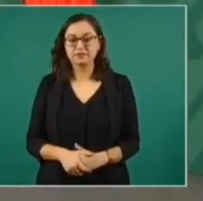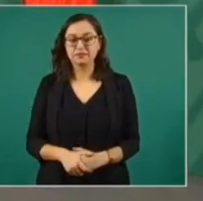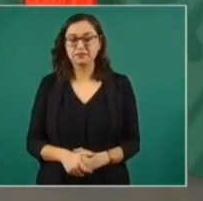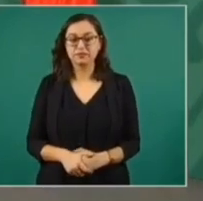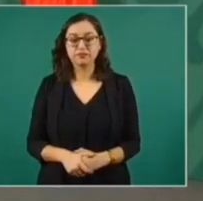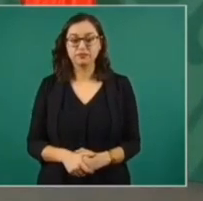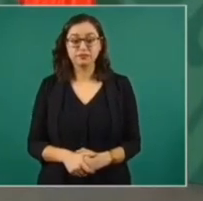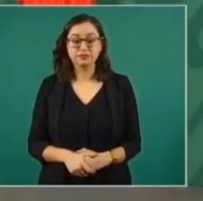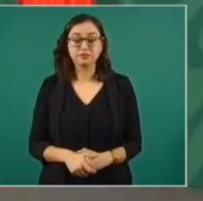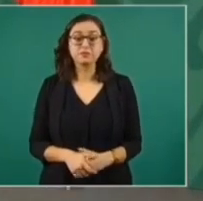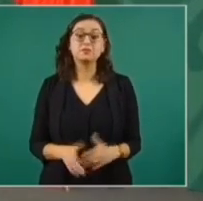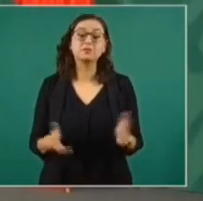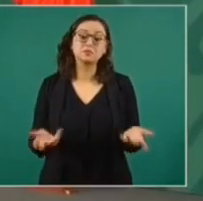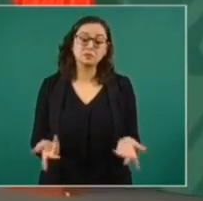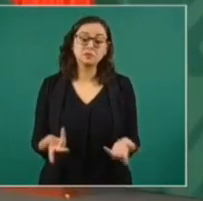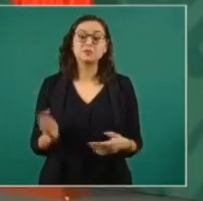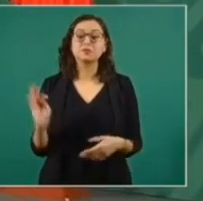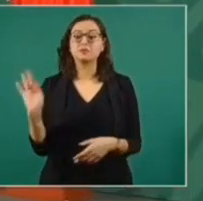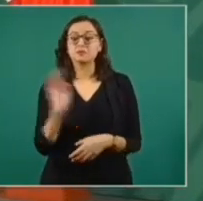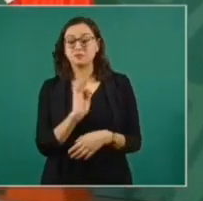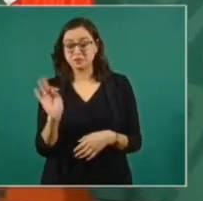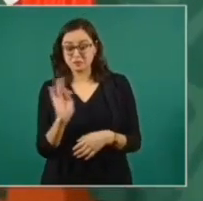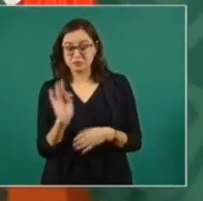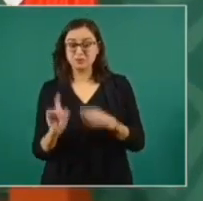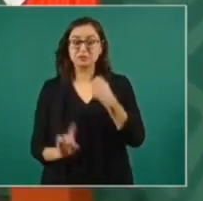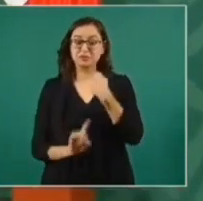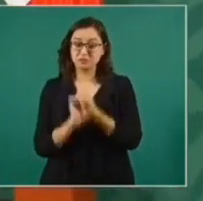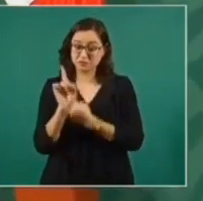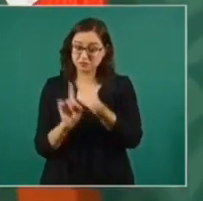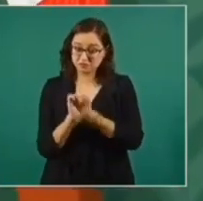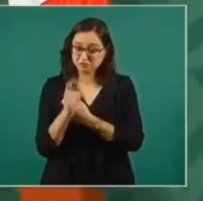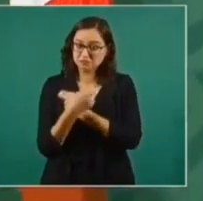Sí, puede ser que tengan problemas de distribución. Hay que verlo.